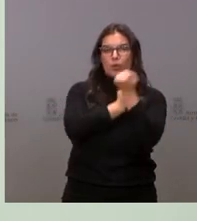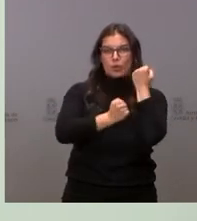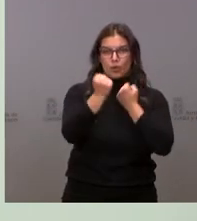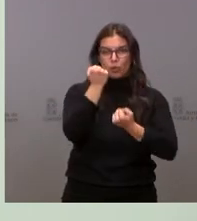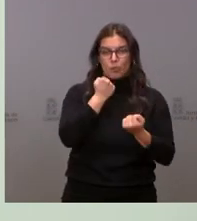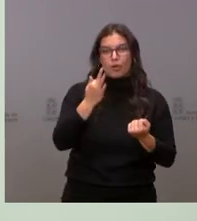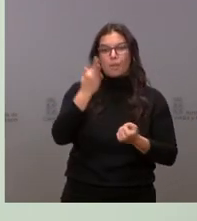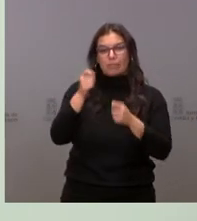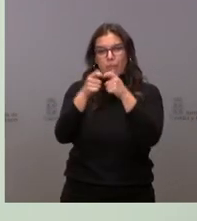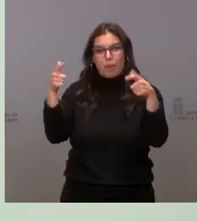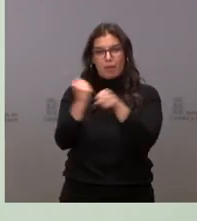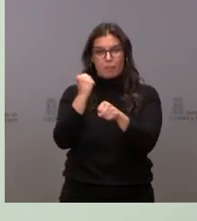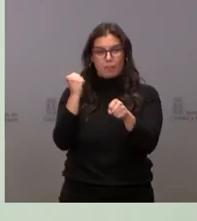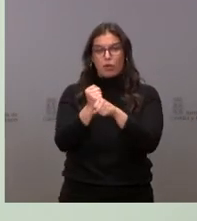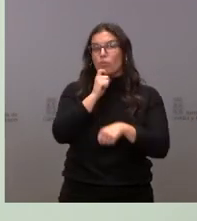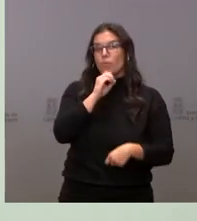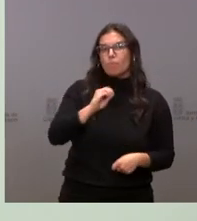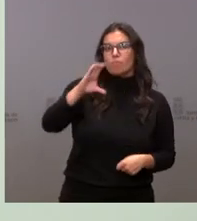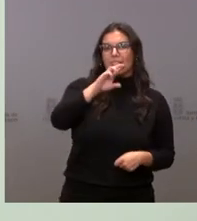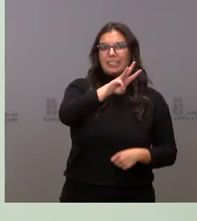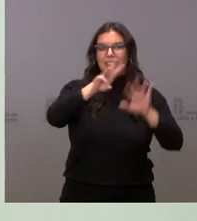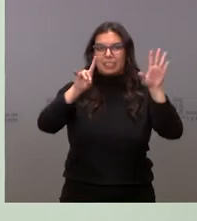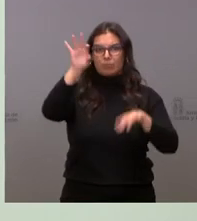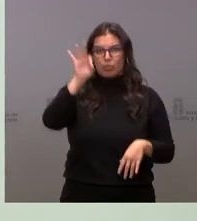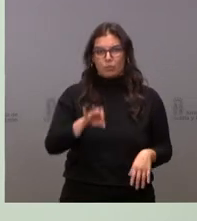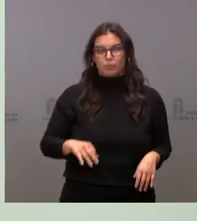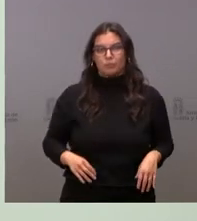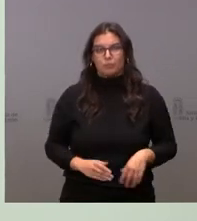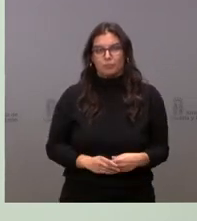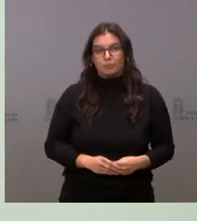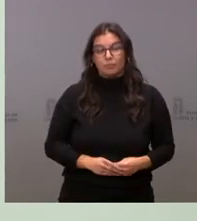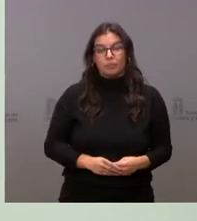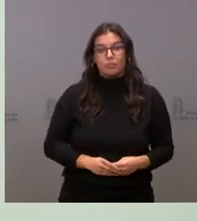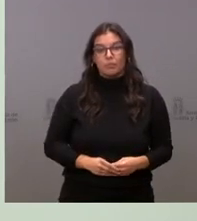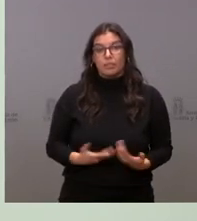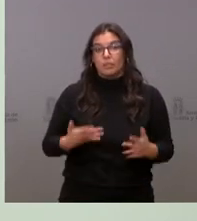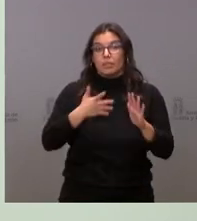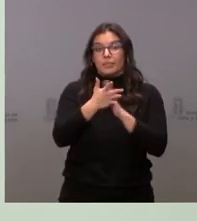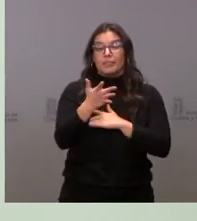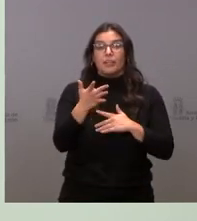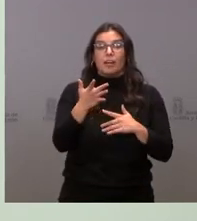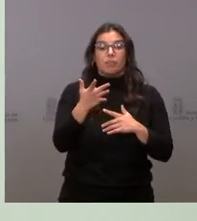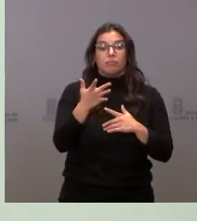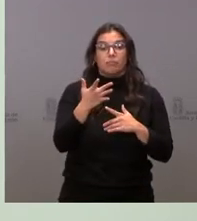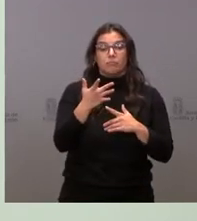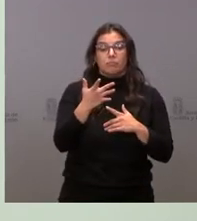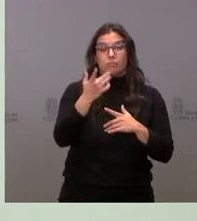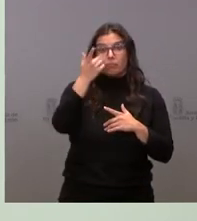y el empleo con un incremento del 36%. En este sentido, son partidas